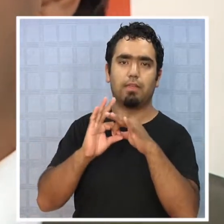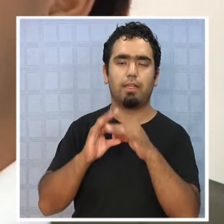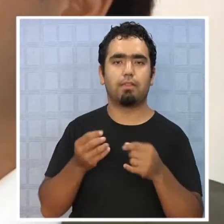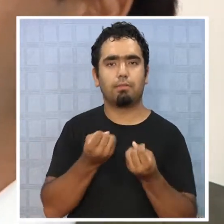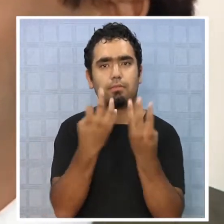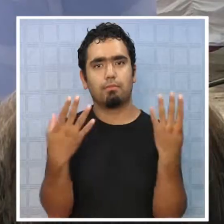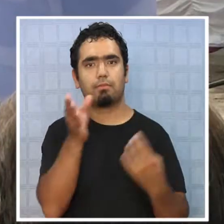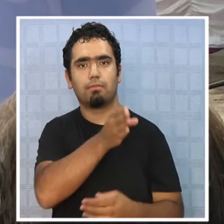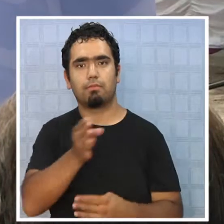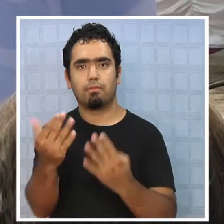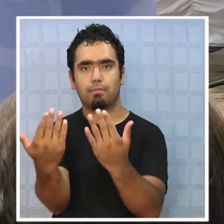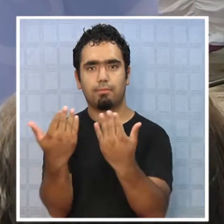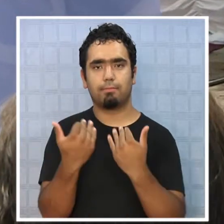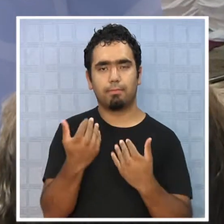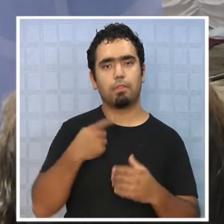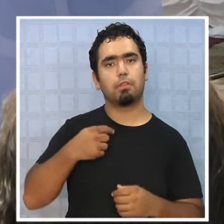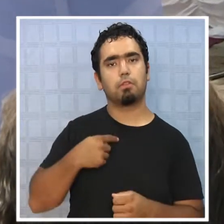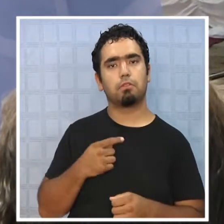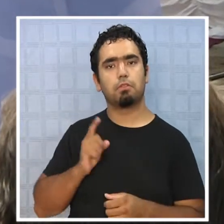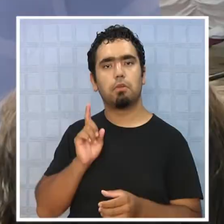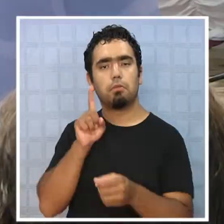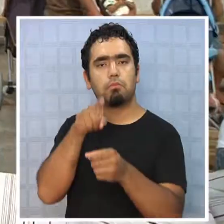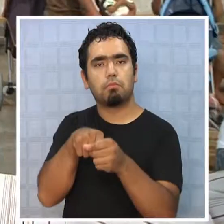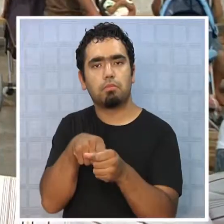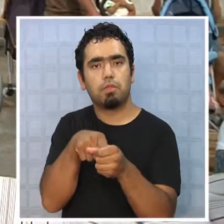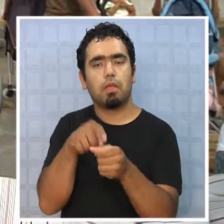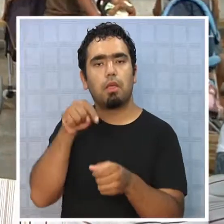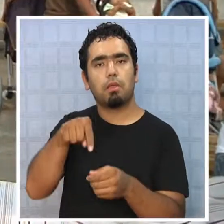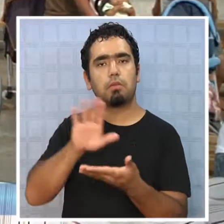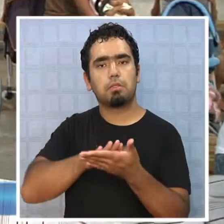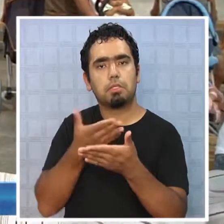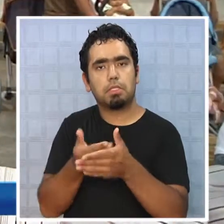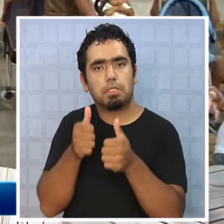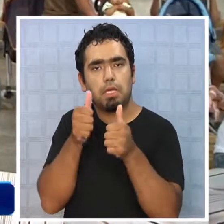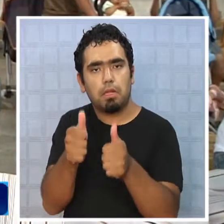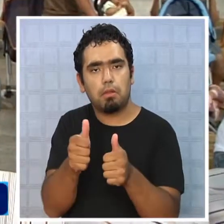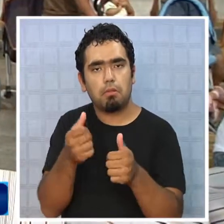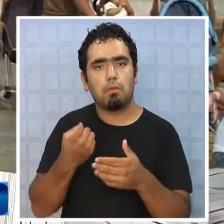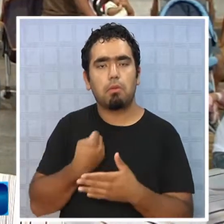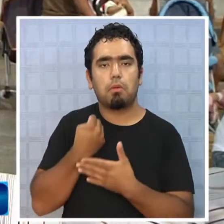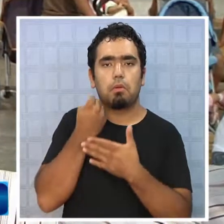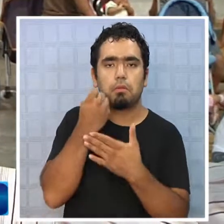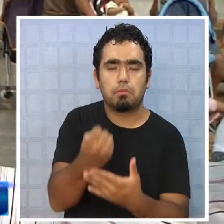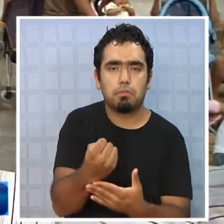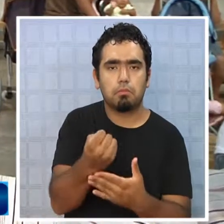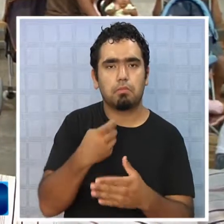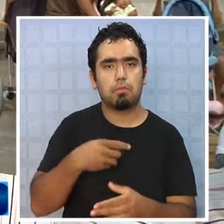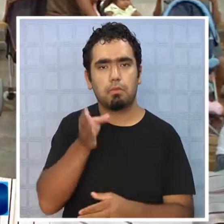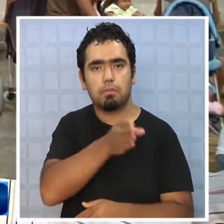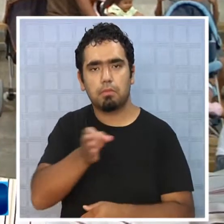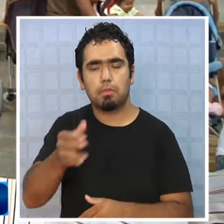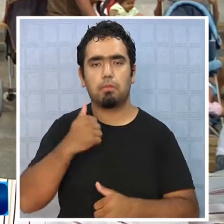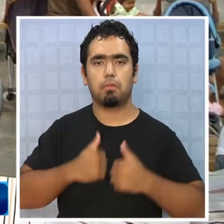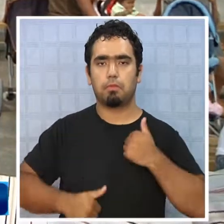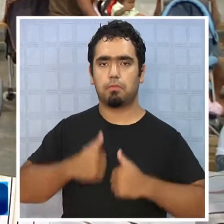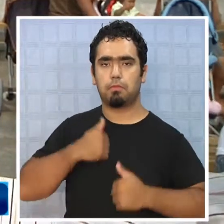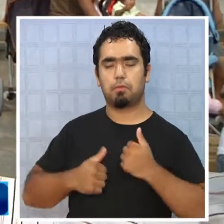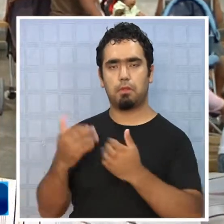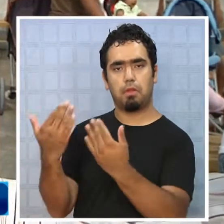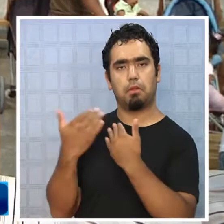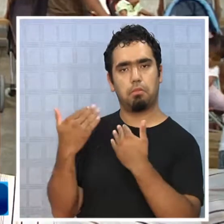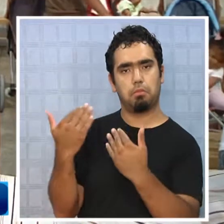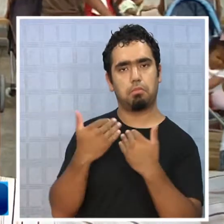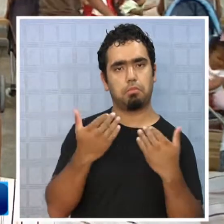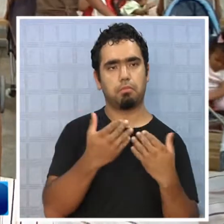tenemos acá harta gente que nos apoya. Yo pertenezco a la comunidad terapéutica de acá del penal. Tenemos mucho apoyo de los